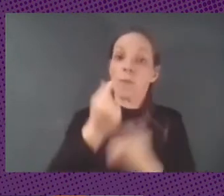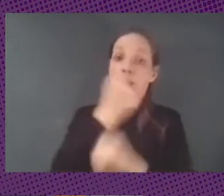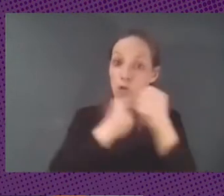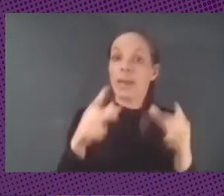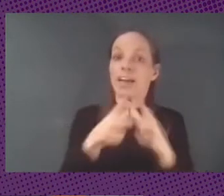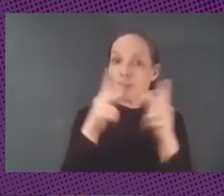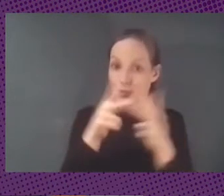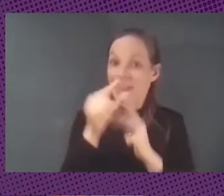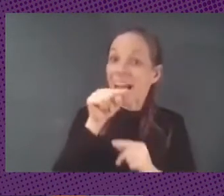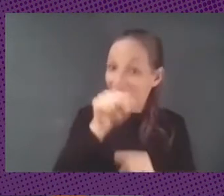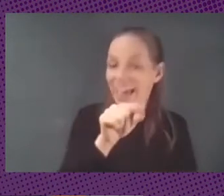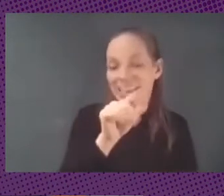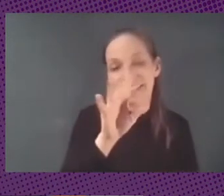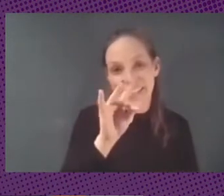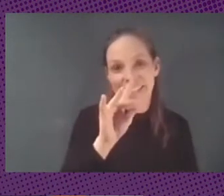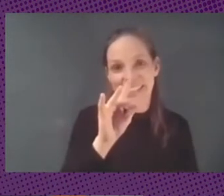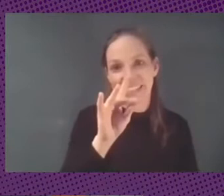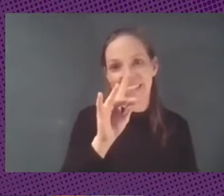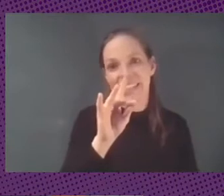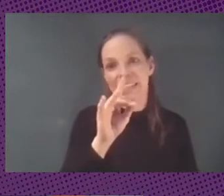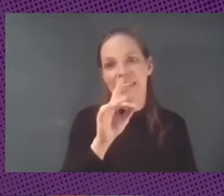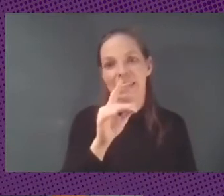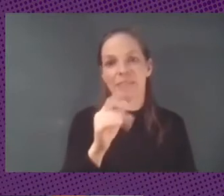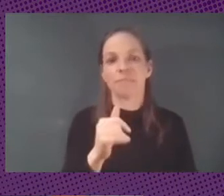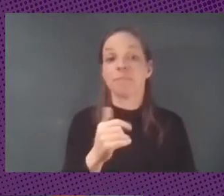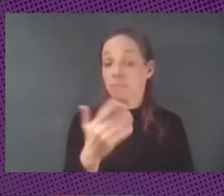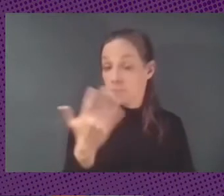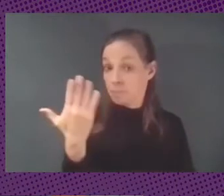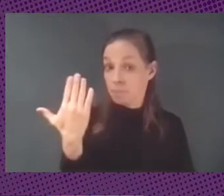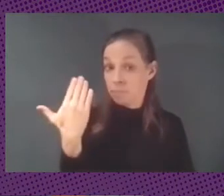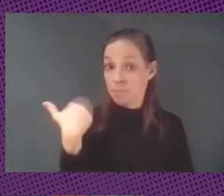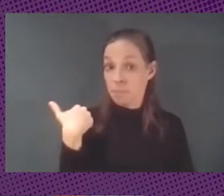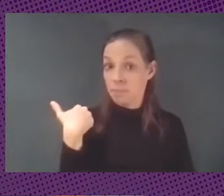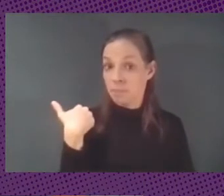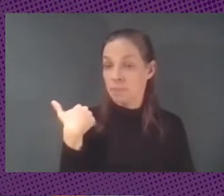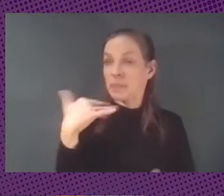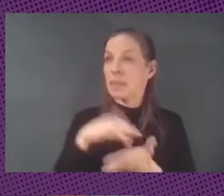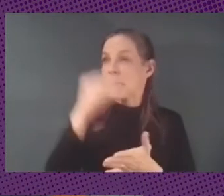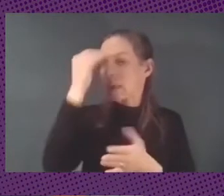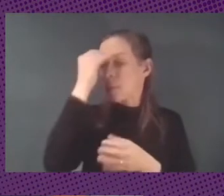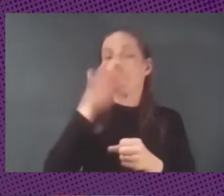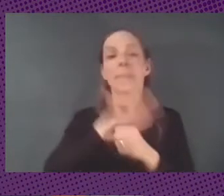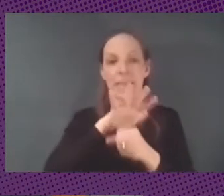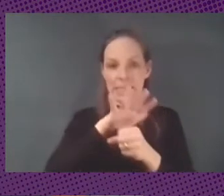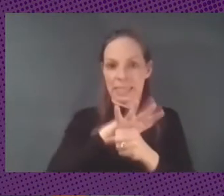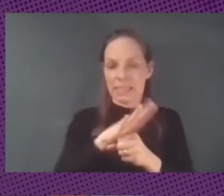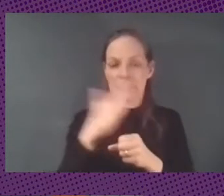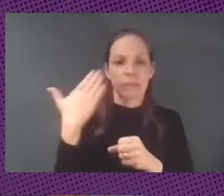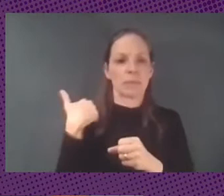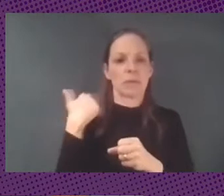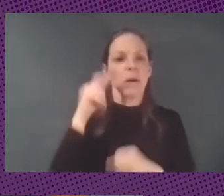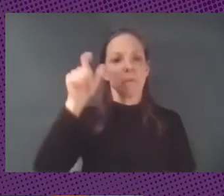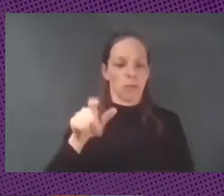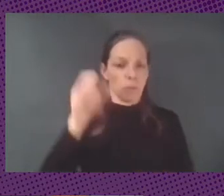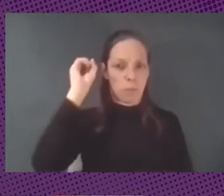hay cierto puente de hecho el otro día si no me equivoco el martes hubo un expositor de Argentina